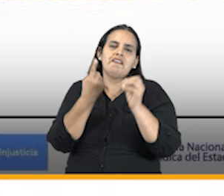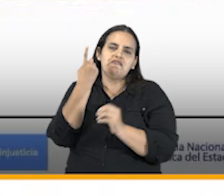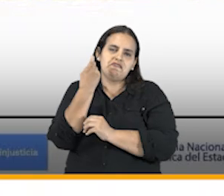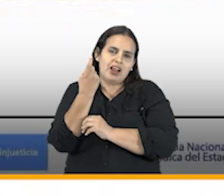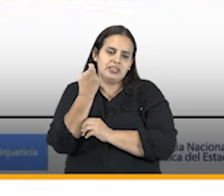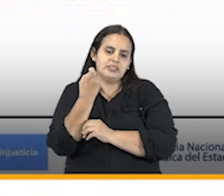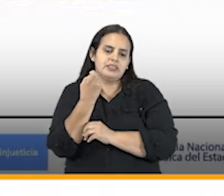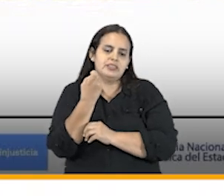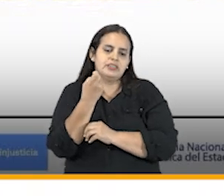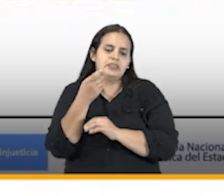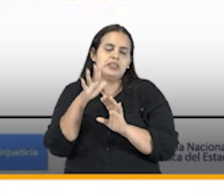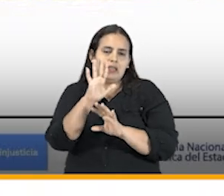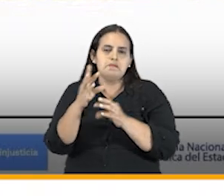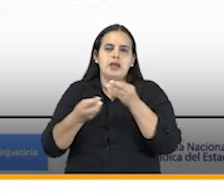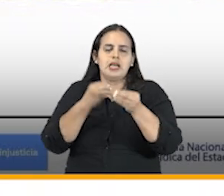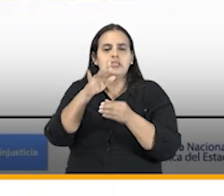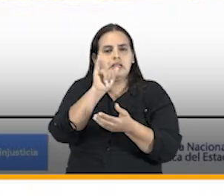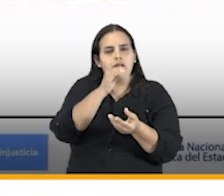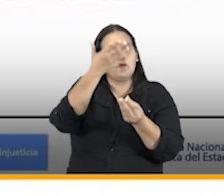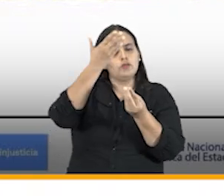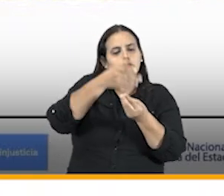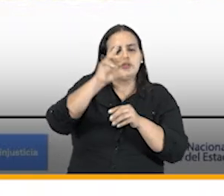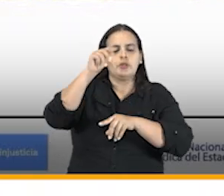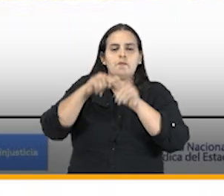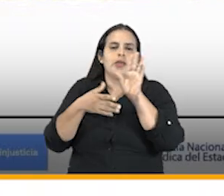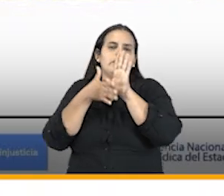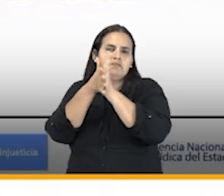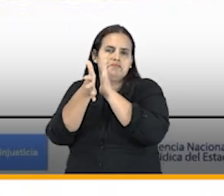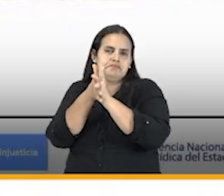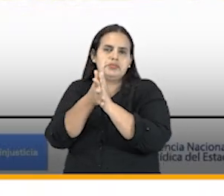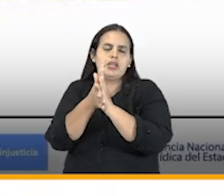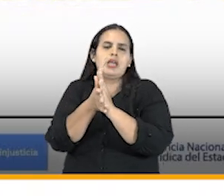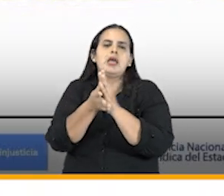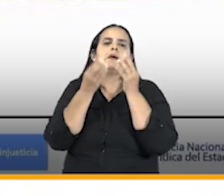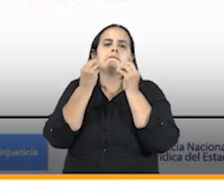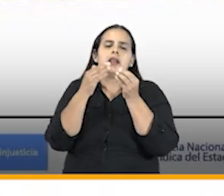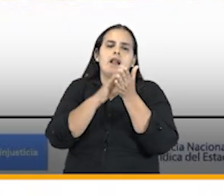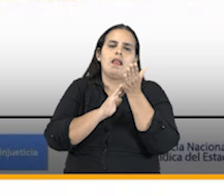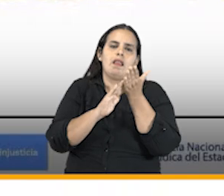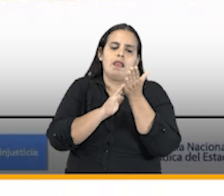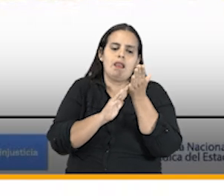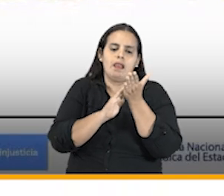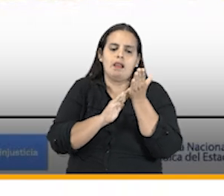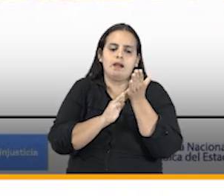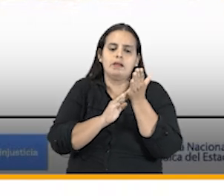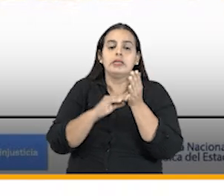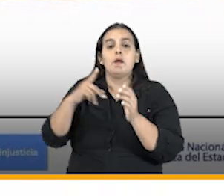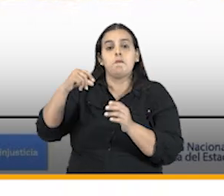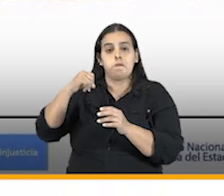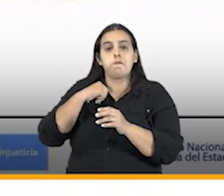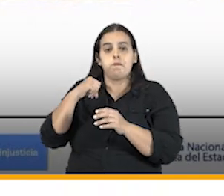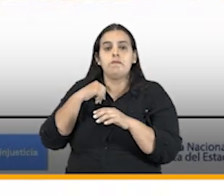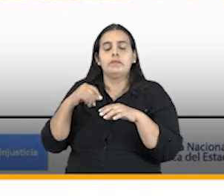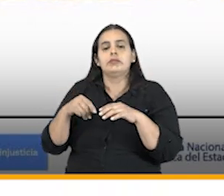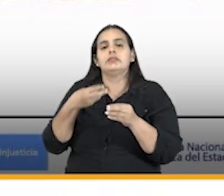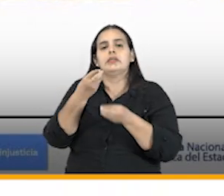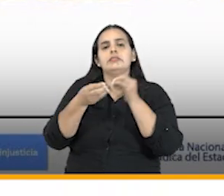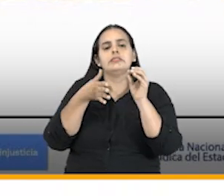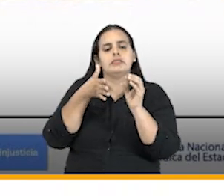otra parte que tiene que ver con un documento si es muy posible que para dar solución a esa tarea que tenemos pendiente